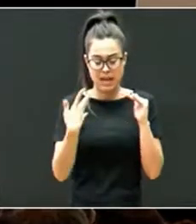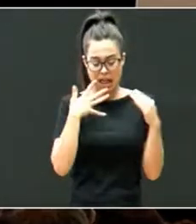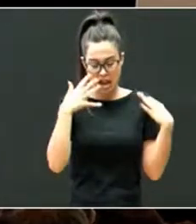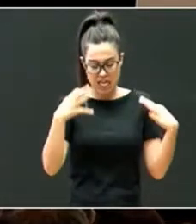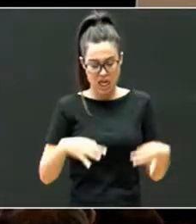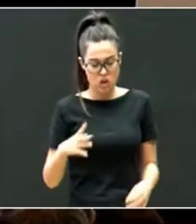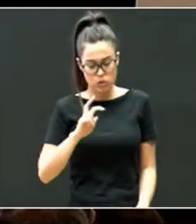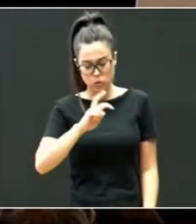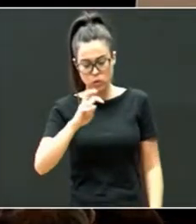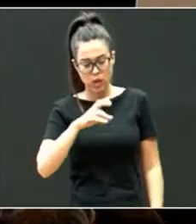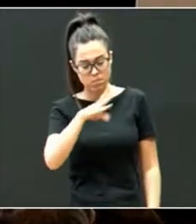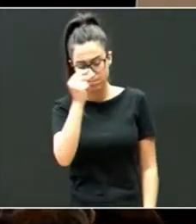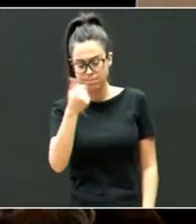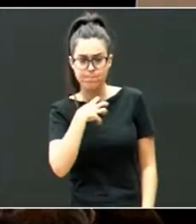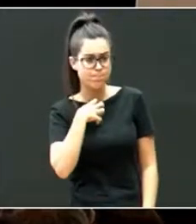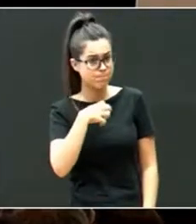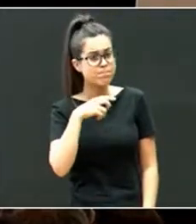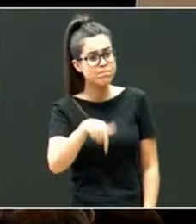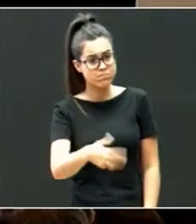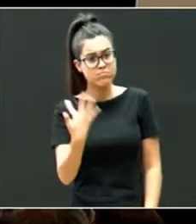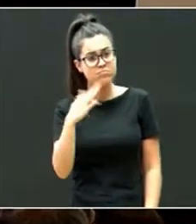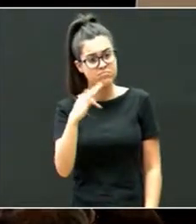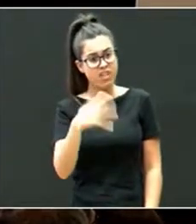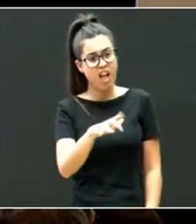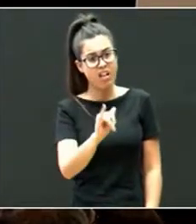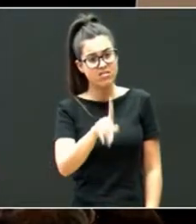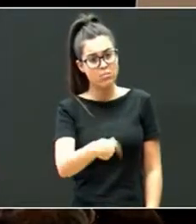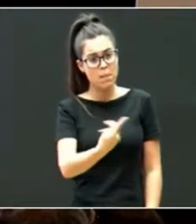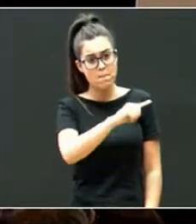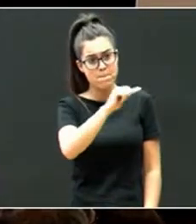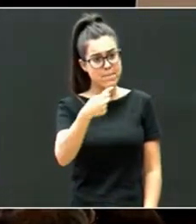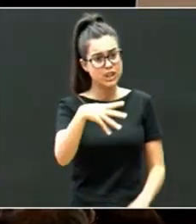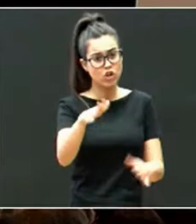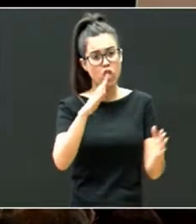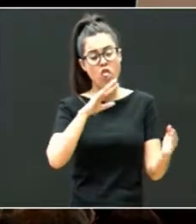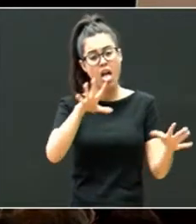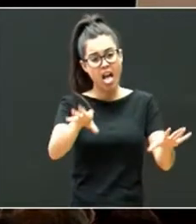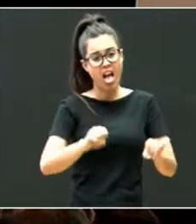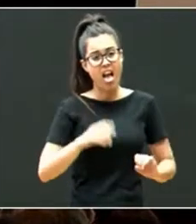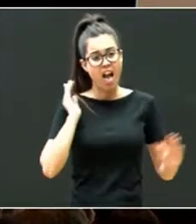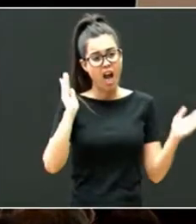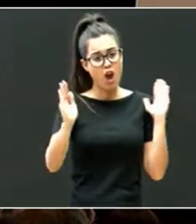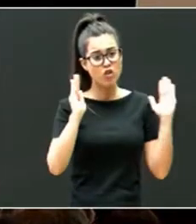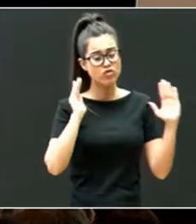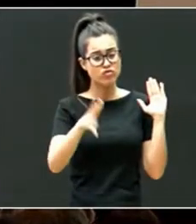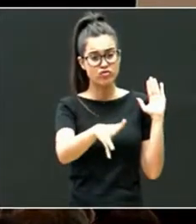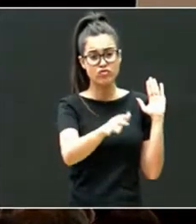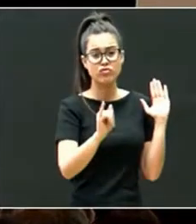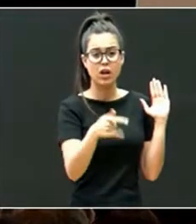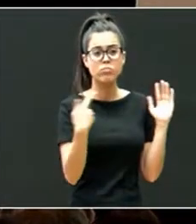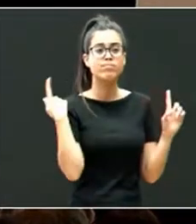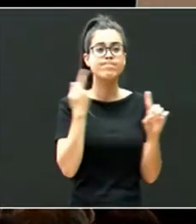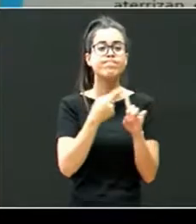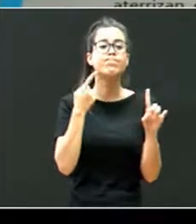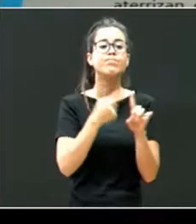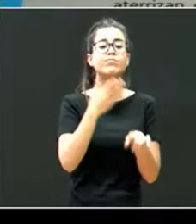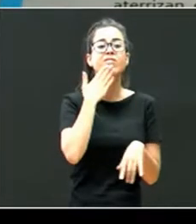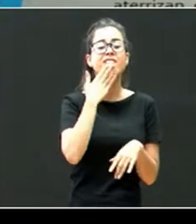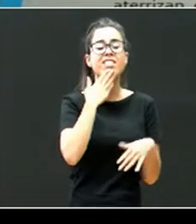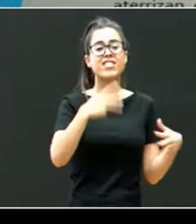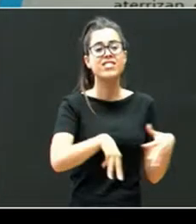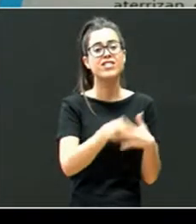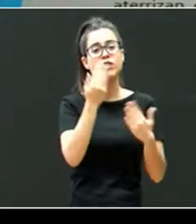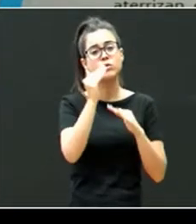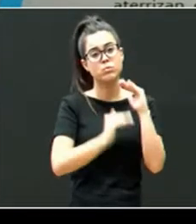esa realidad se da aquí, en Vizcaya, que existe un piso de acogida, el acogimiento residencial específico para menores adoptados adolescentes,